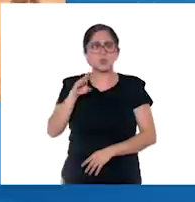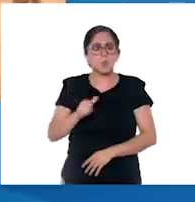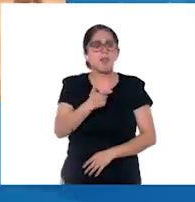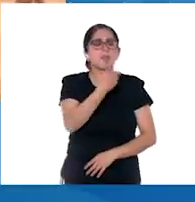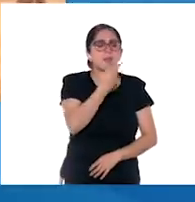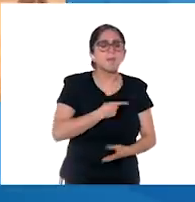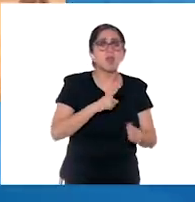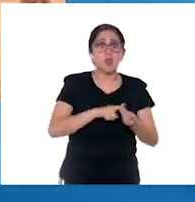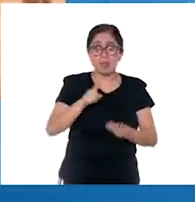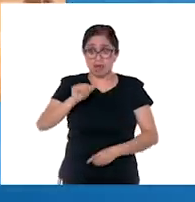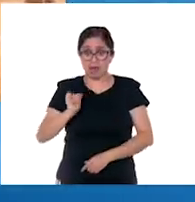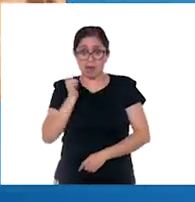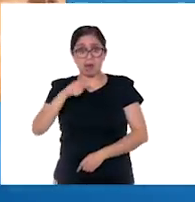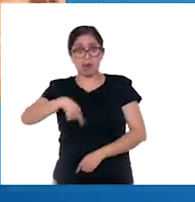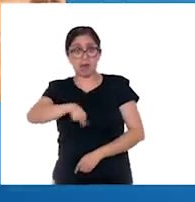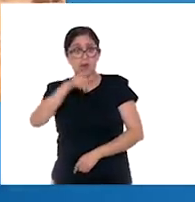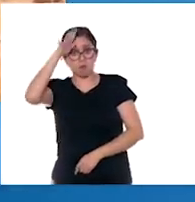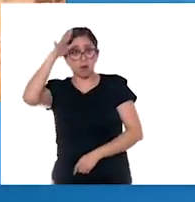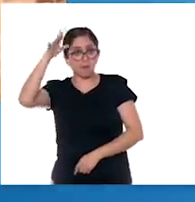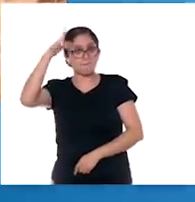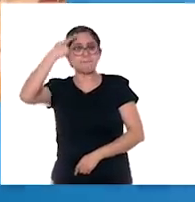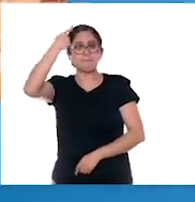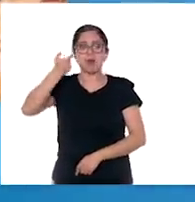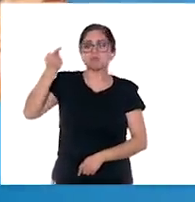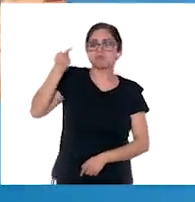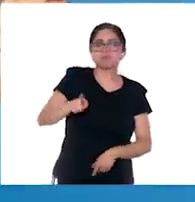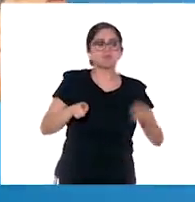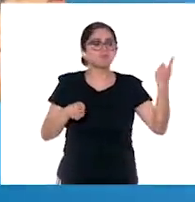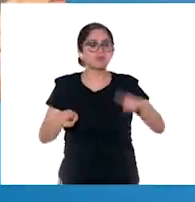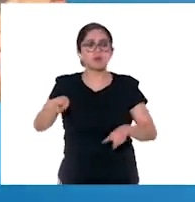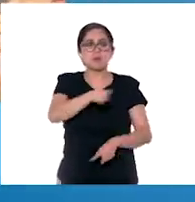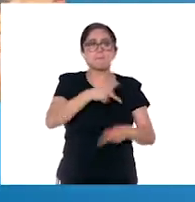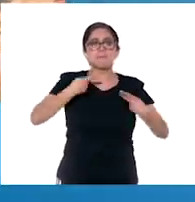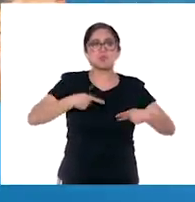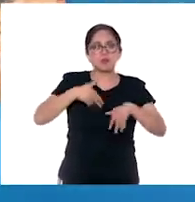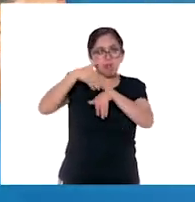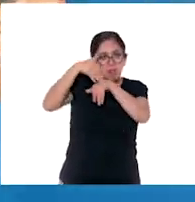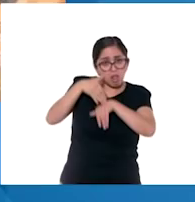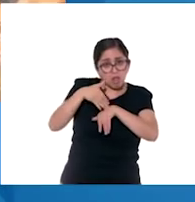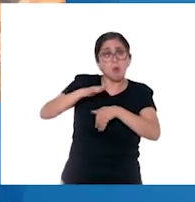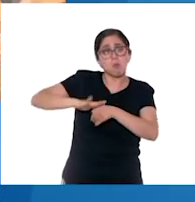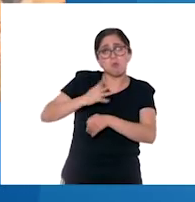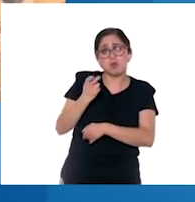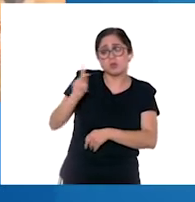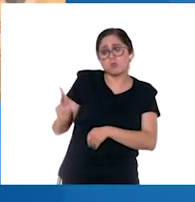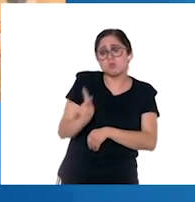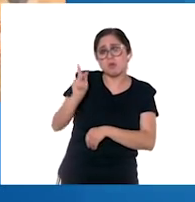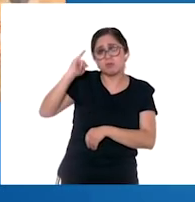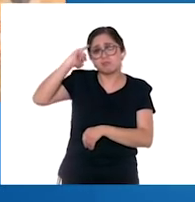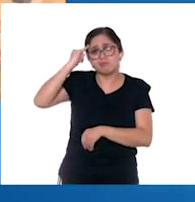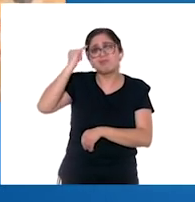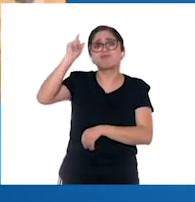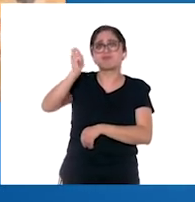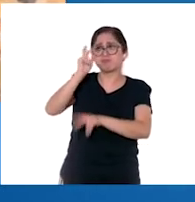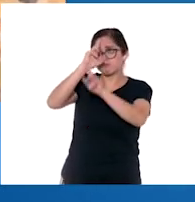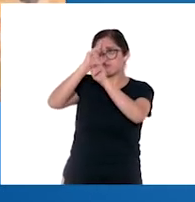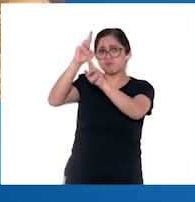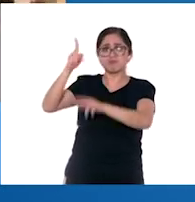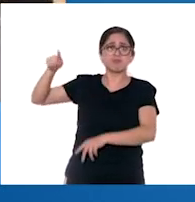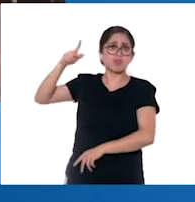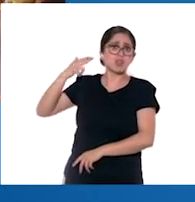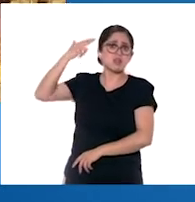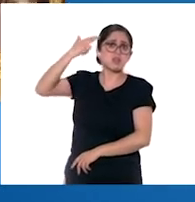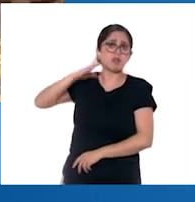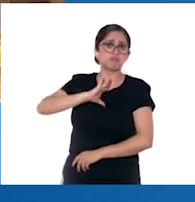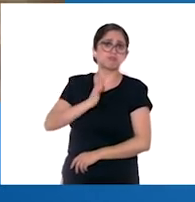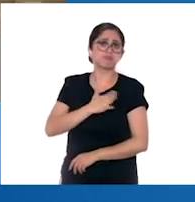la autoridad del Tlatoani para poder gobernar a los vencidos. A partir de entonces, los pueblos indígenas responderían a la corona española e iniciaría el